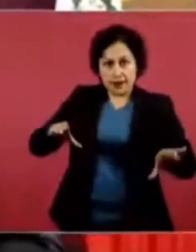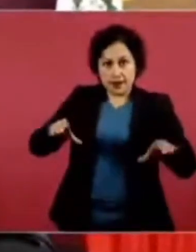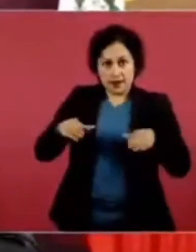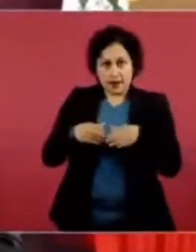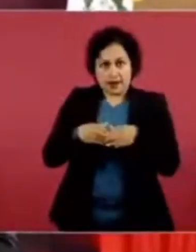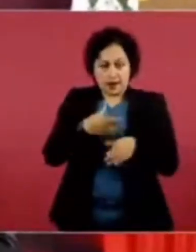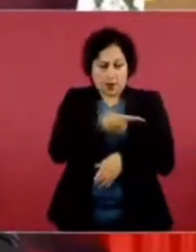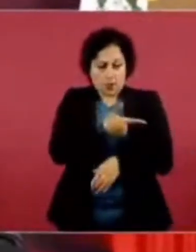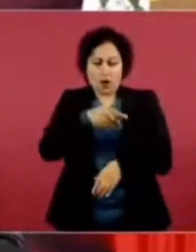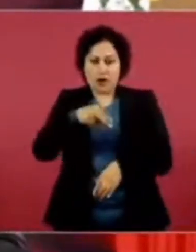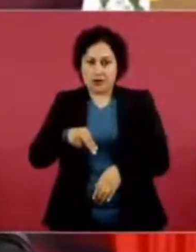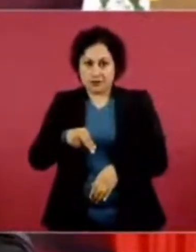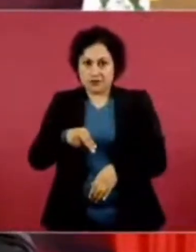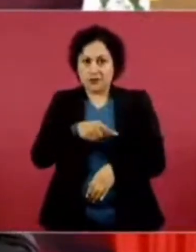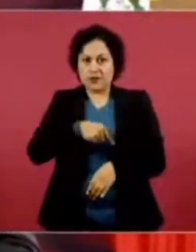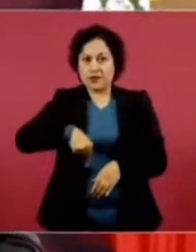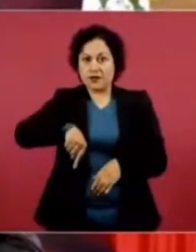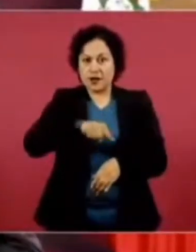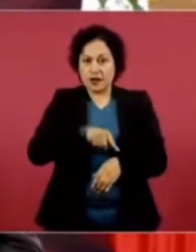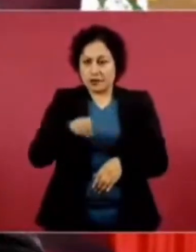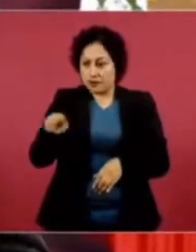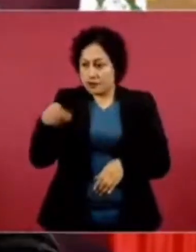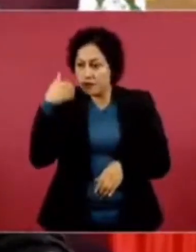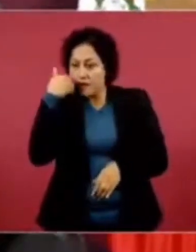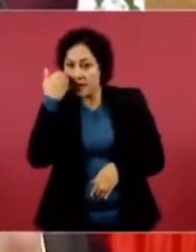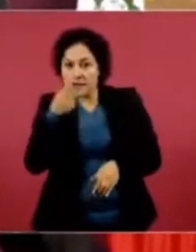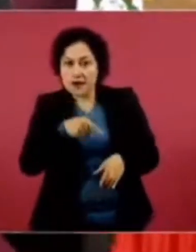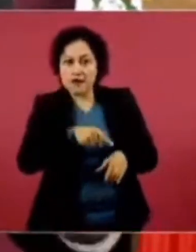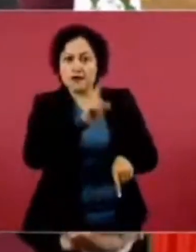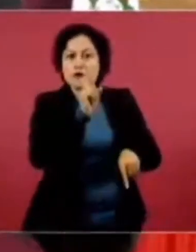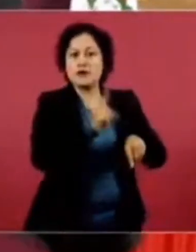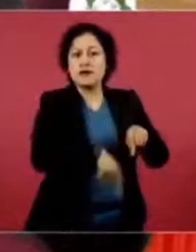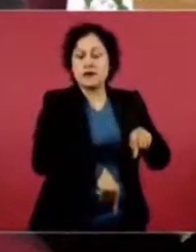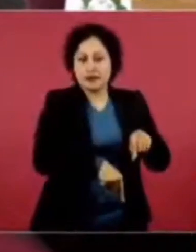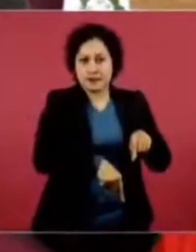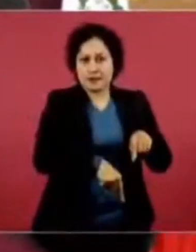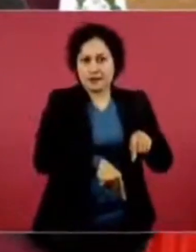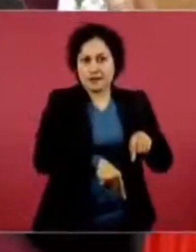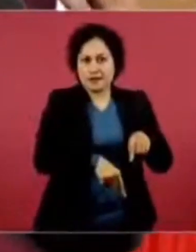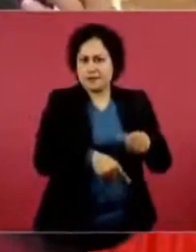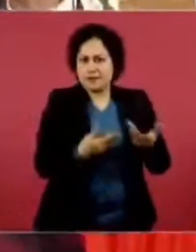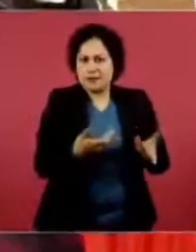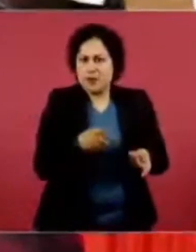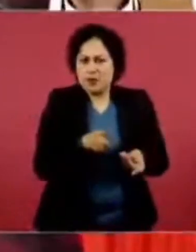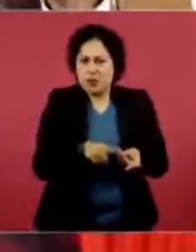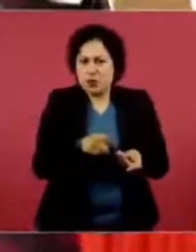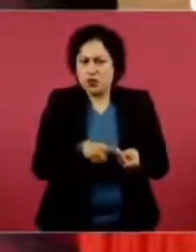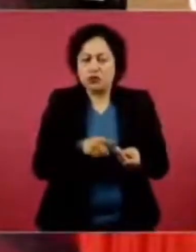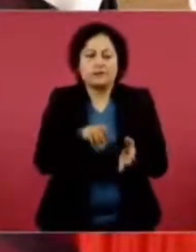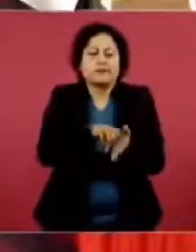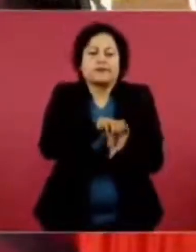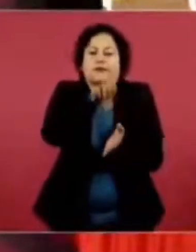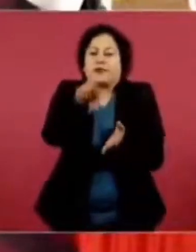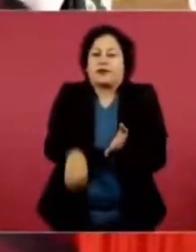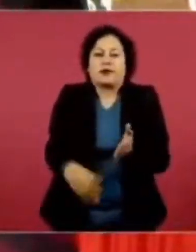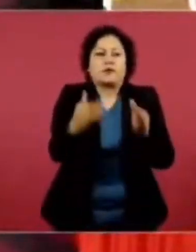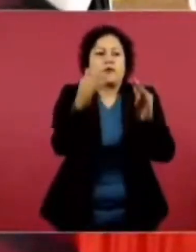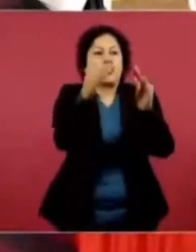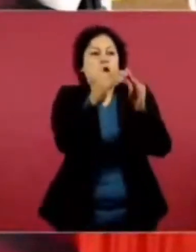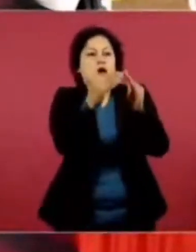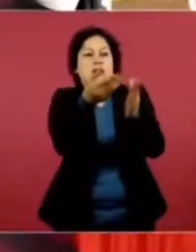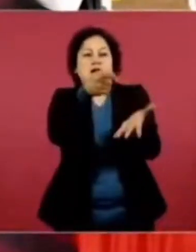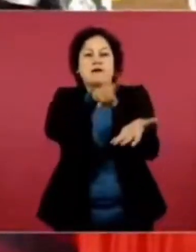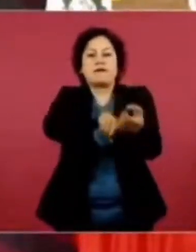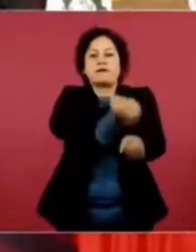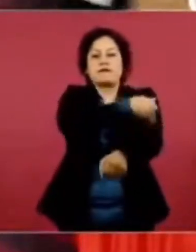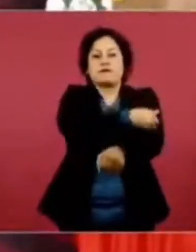desaloje a quienes viven desde hace 30, 40, 50 años